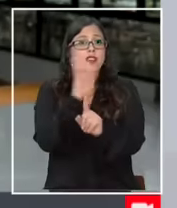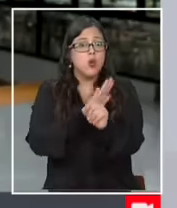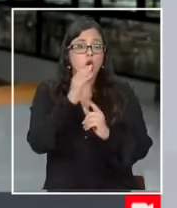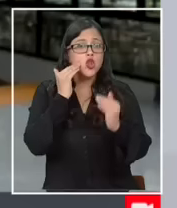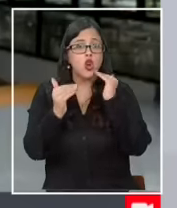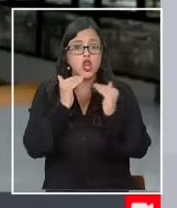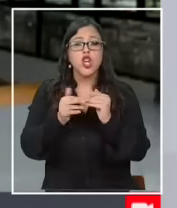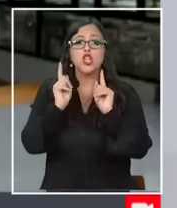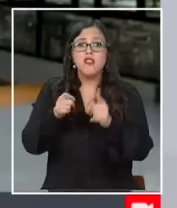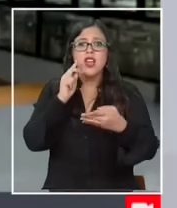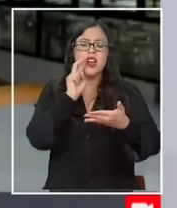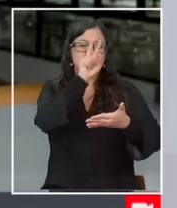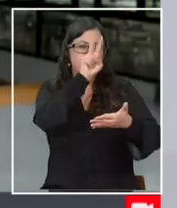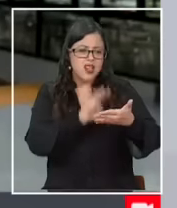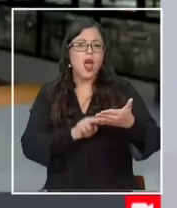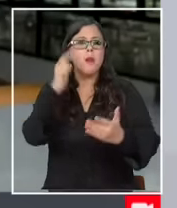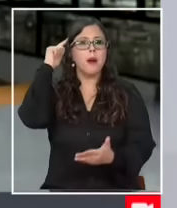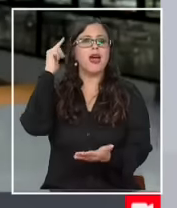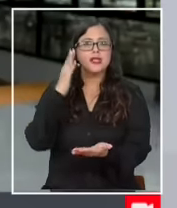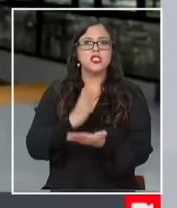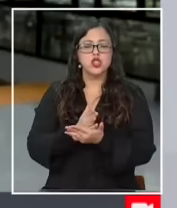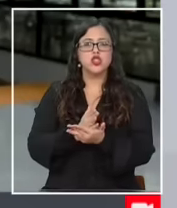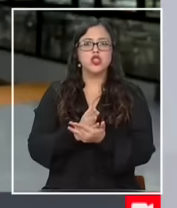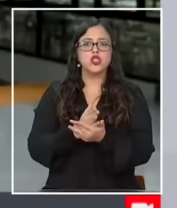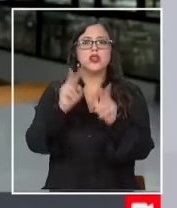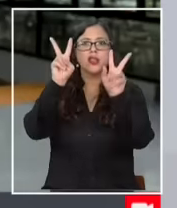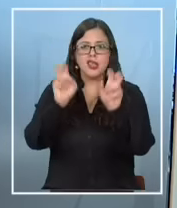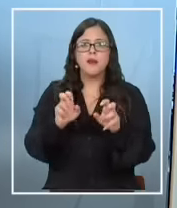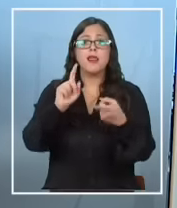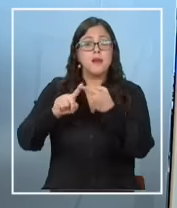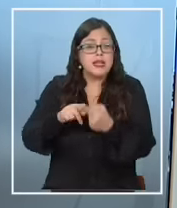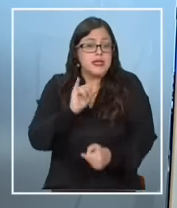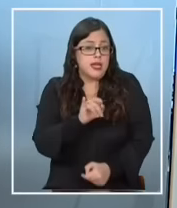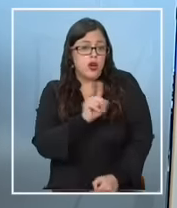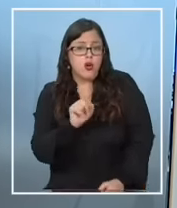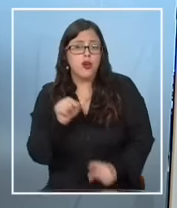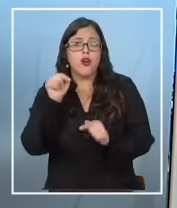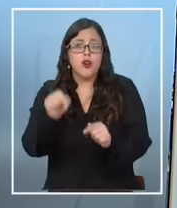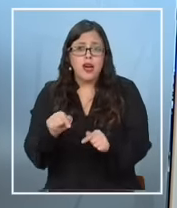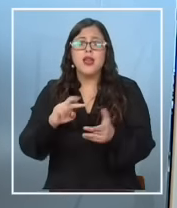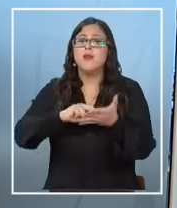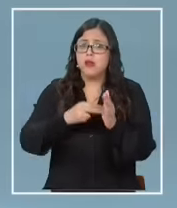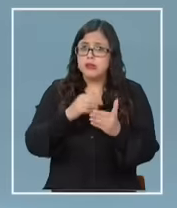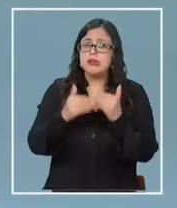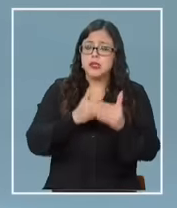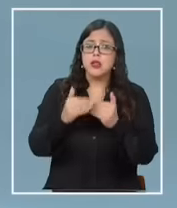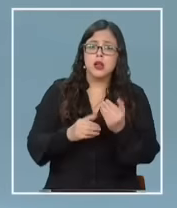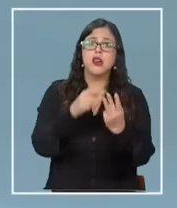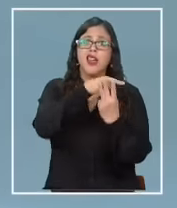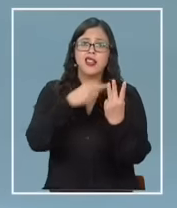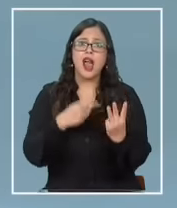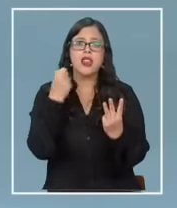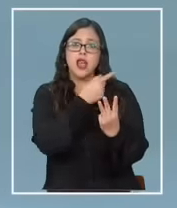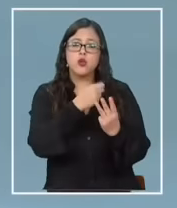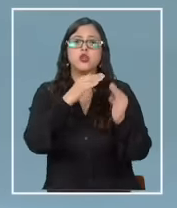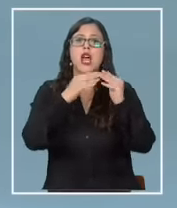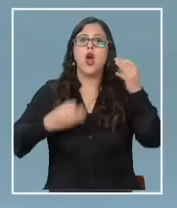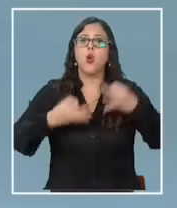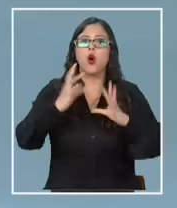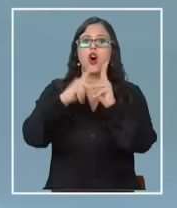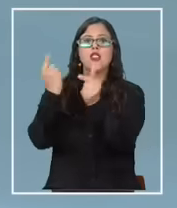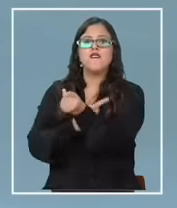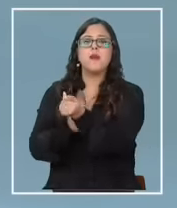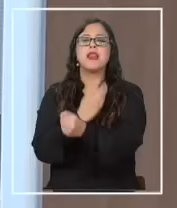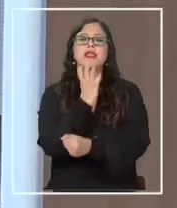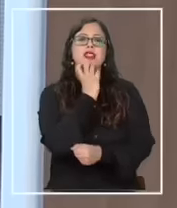haber revisado para tomar una decisión respecto de participar o no polémico procedimiento que derivó en tres denuncias en el juzgado de familia